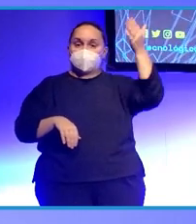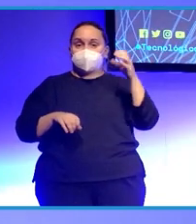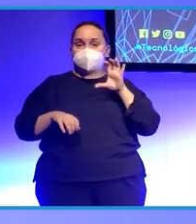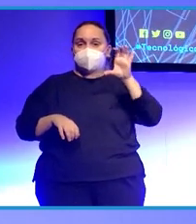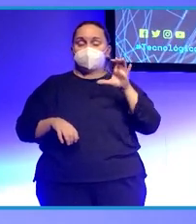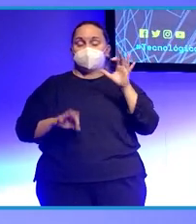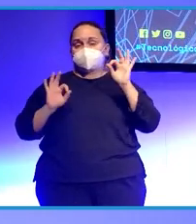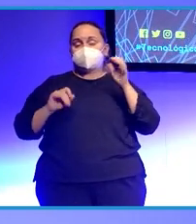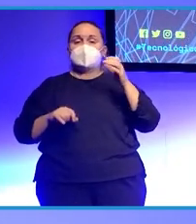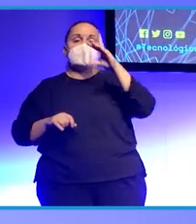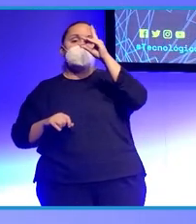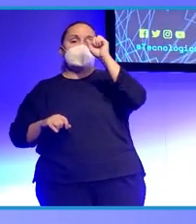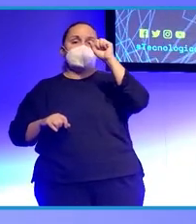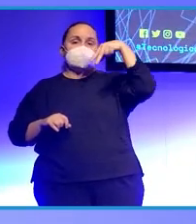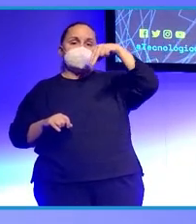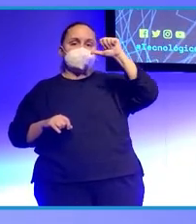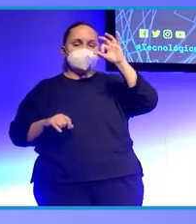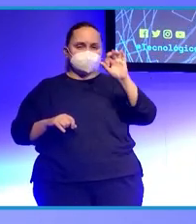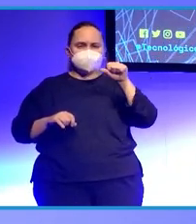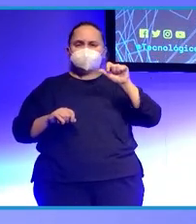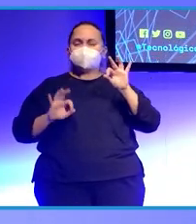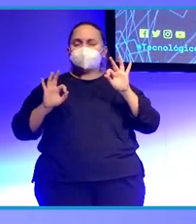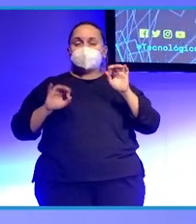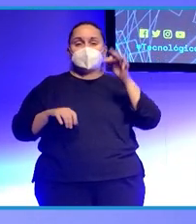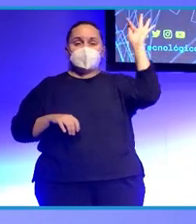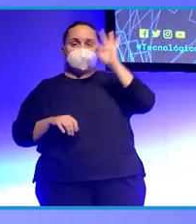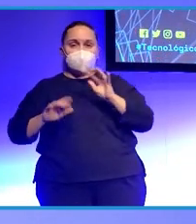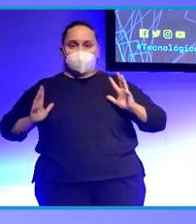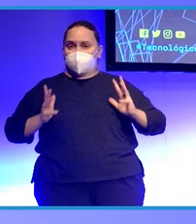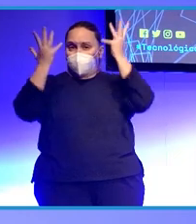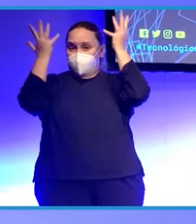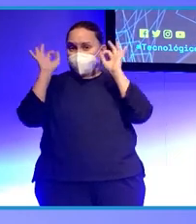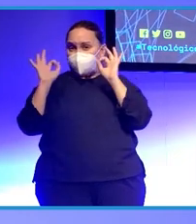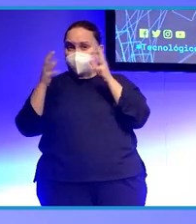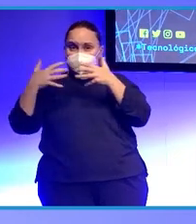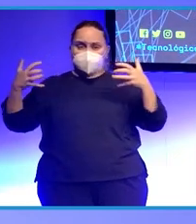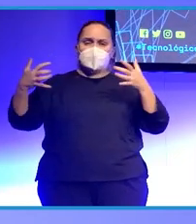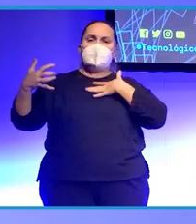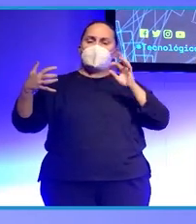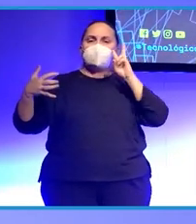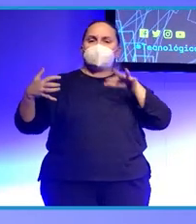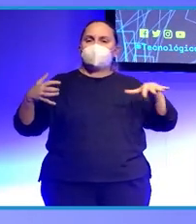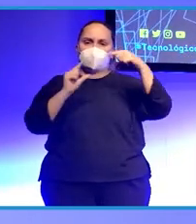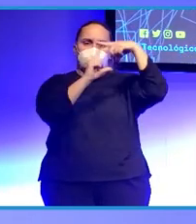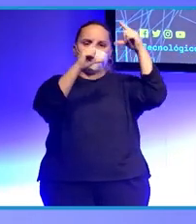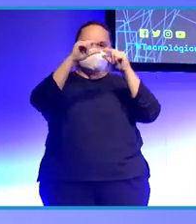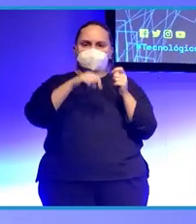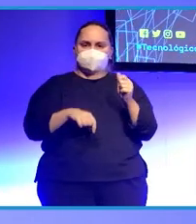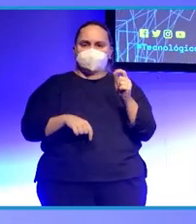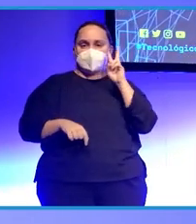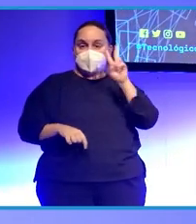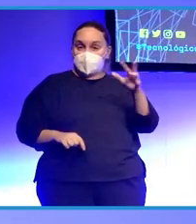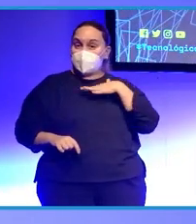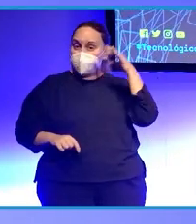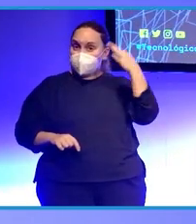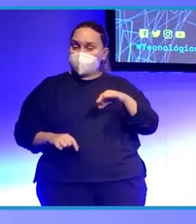empieza con un tema que se llama What a Life. La película está en Movistar, no es promoción, pero bueno, está ahí. Y entonces